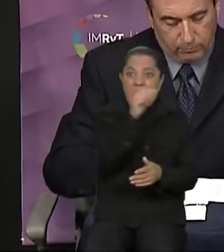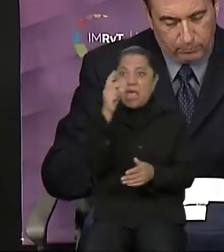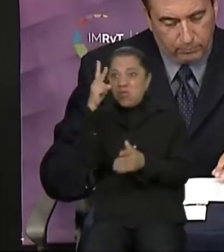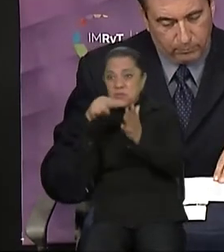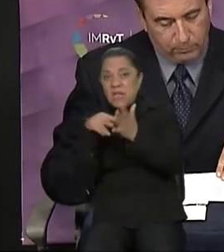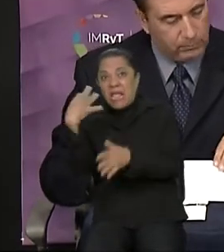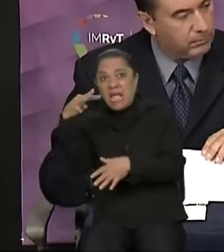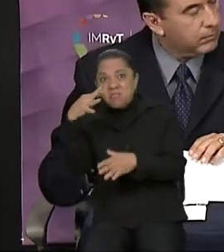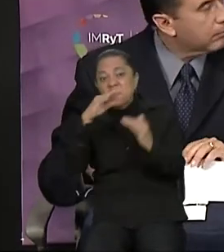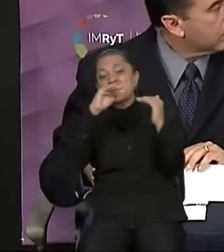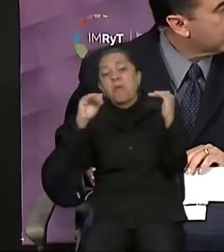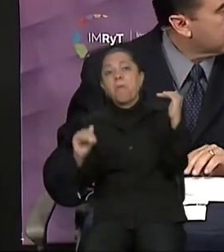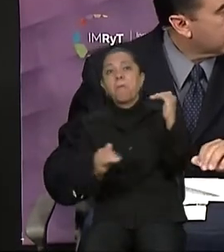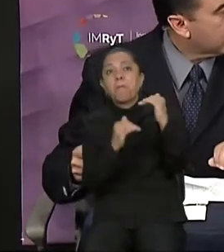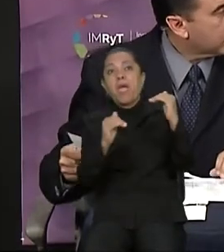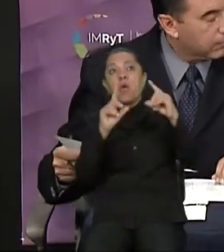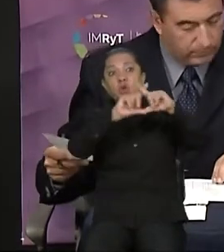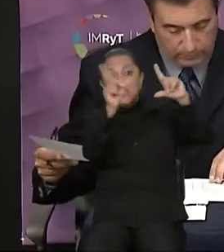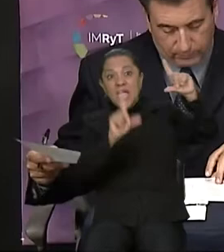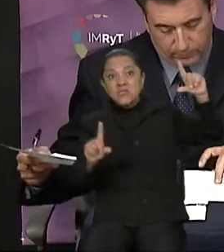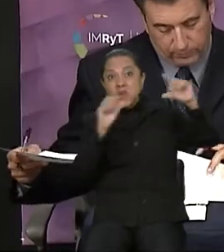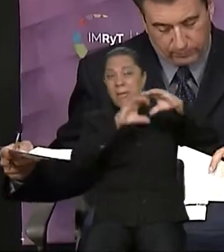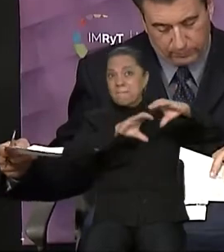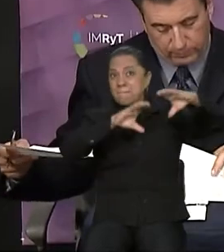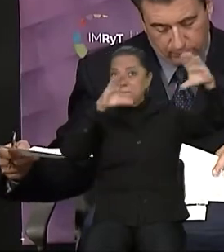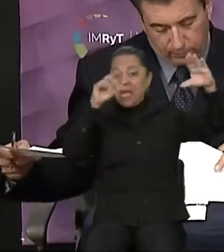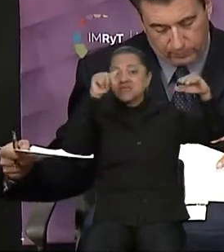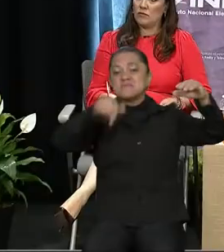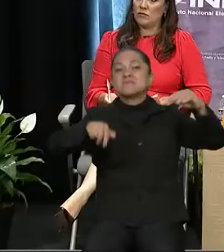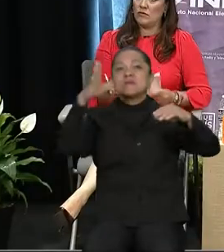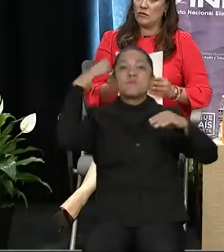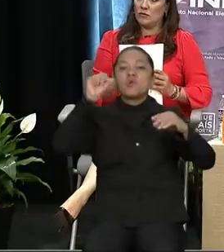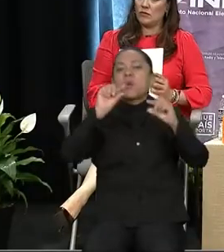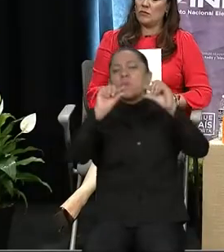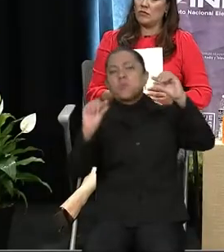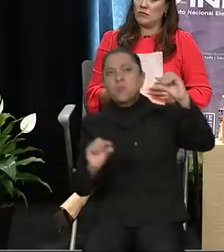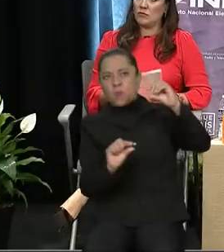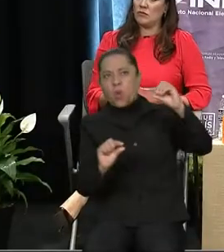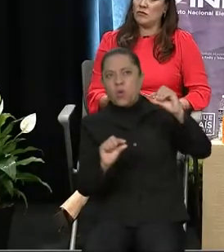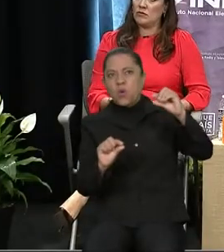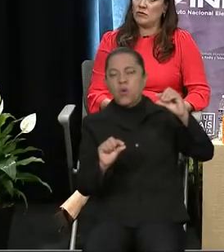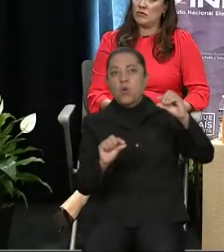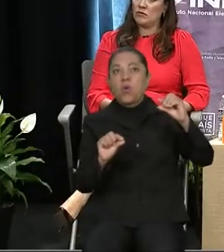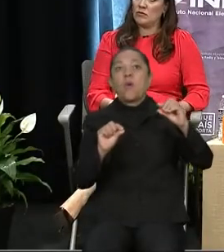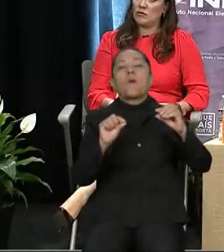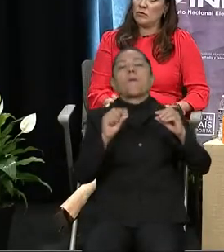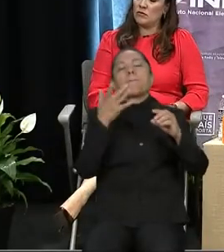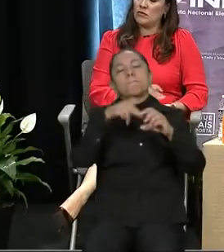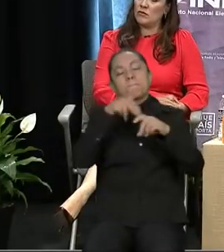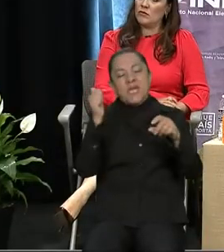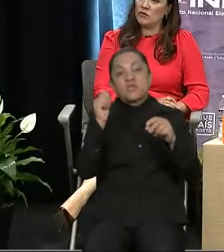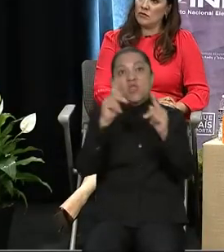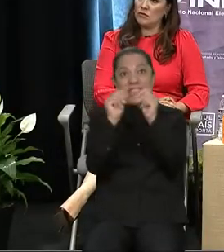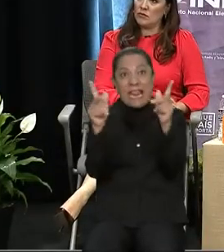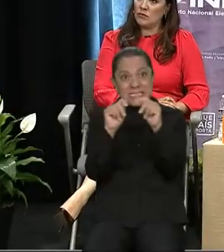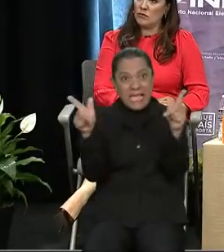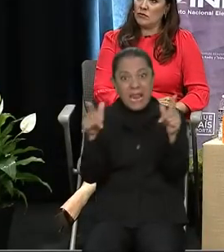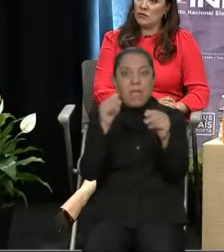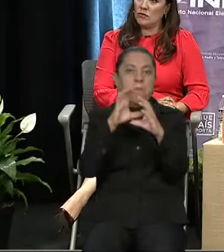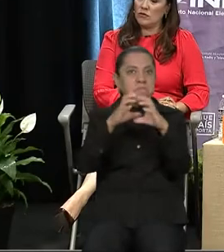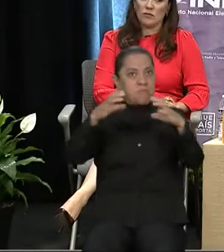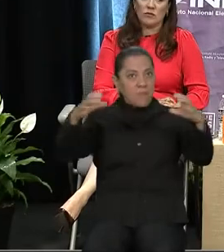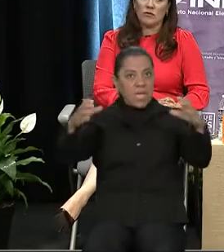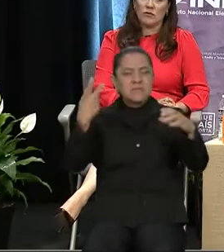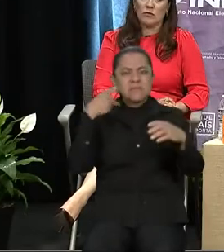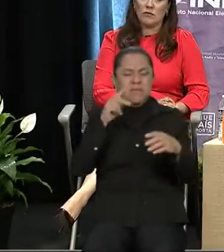del promedio nacional y de todas las entidades de la región centro, salvo Tlaxcala. Es de llamar la atención en